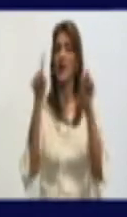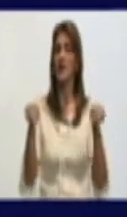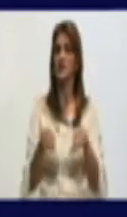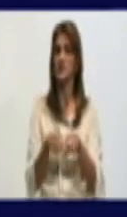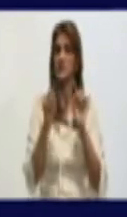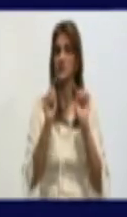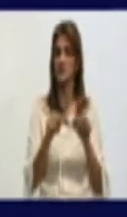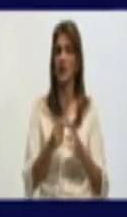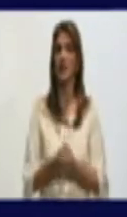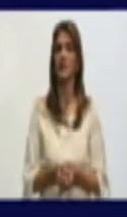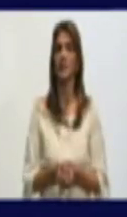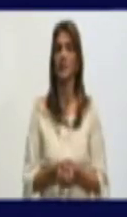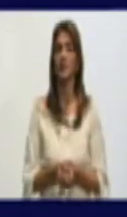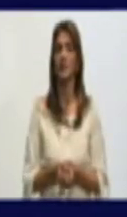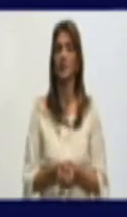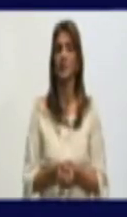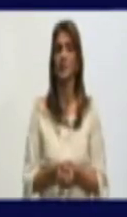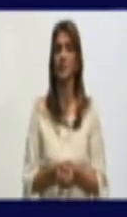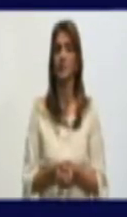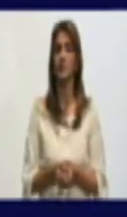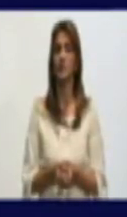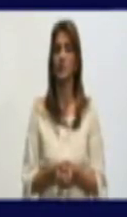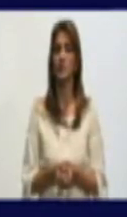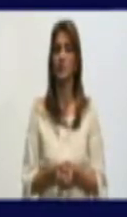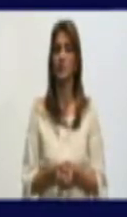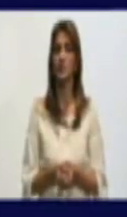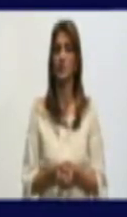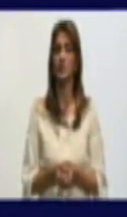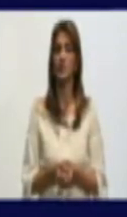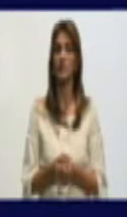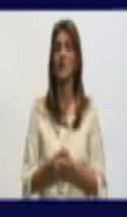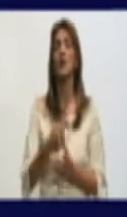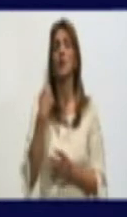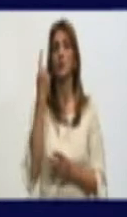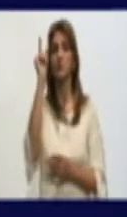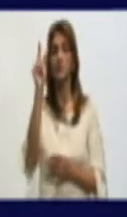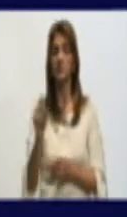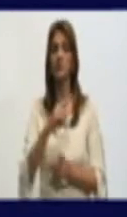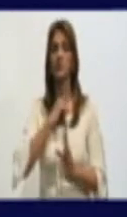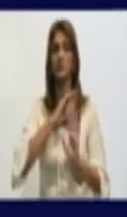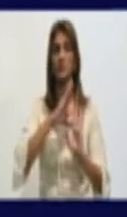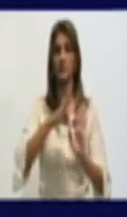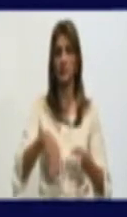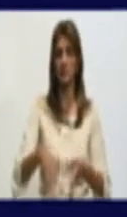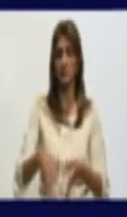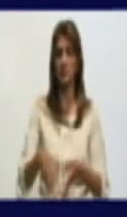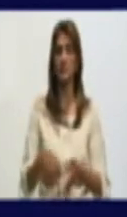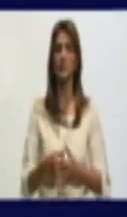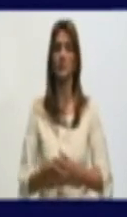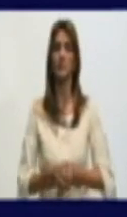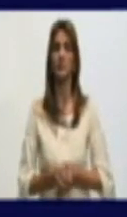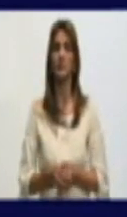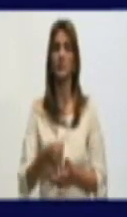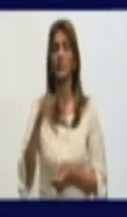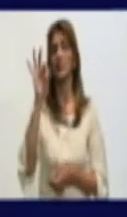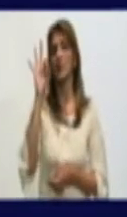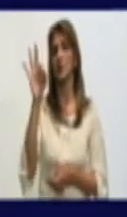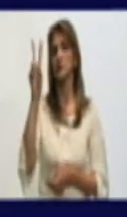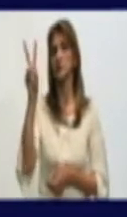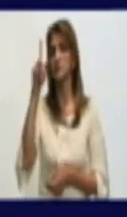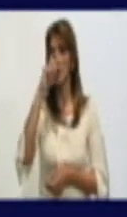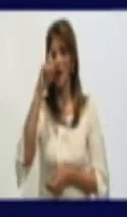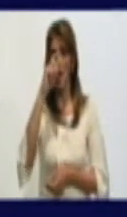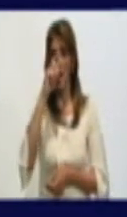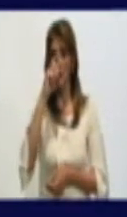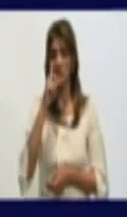Desafortunadamente, tuvimos que lamentar un fallecimiento, un caso de una paciente de 82 años de edad